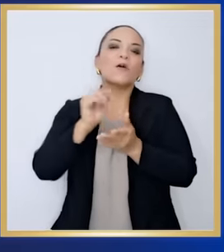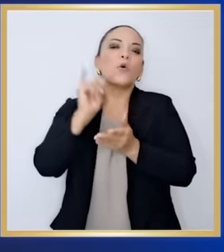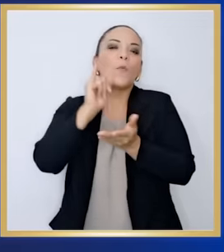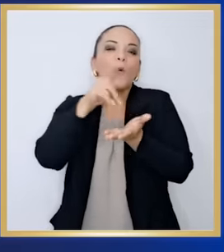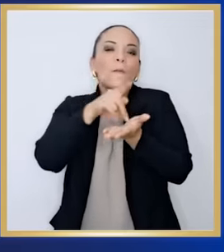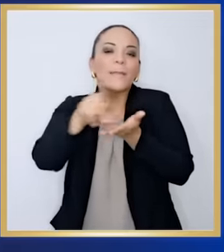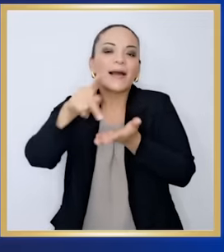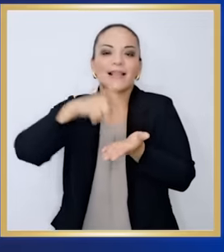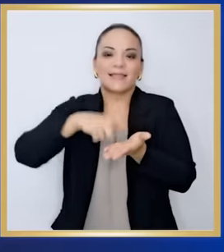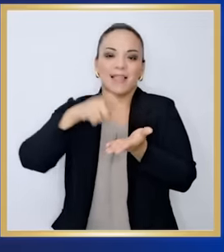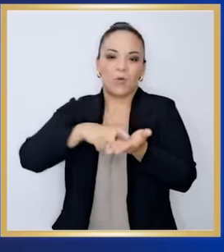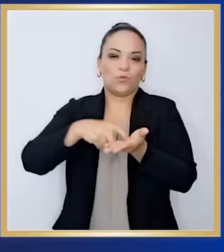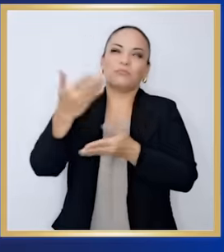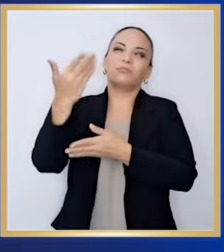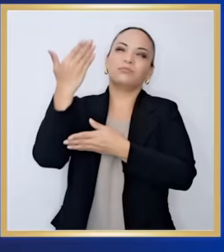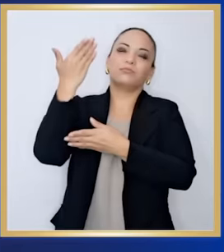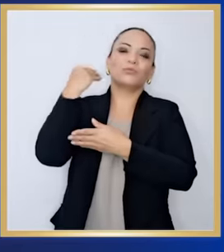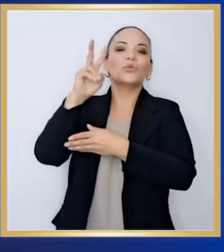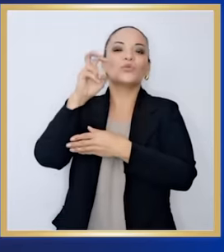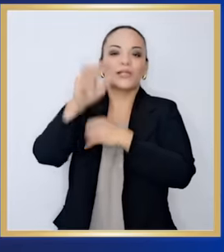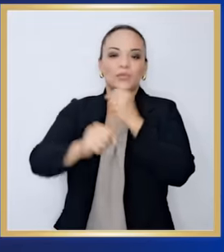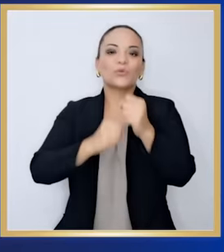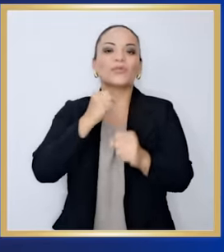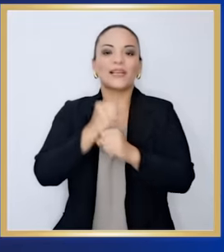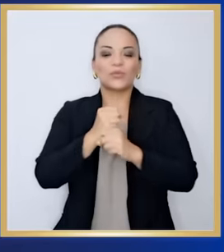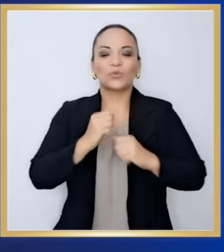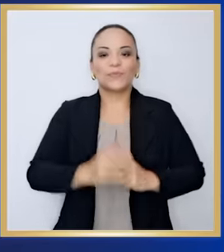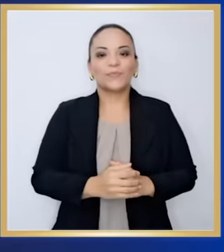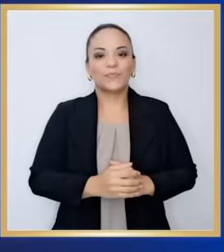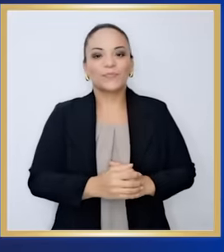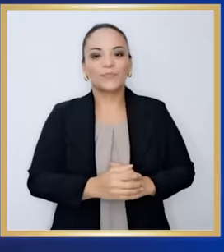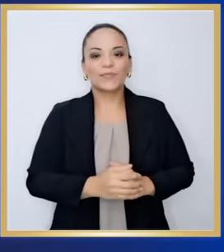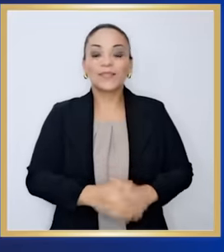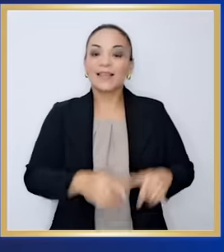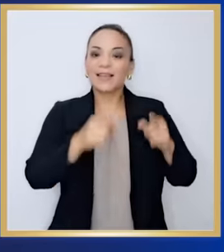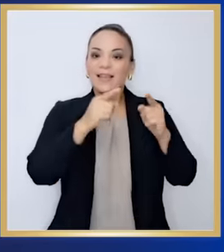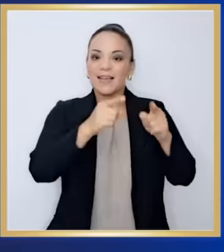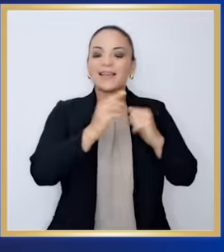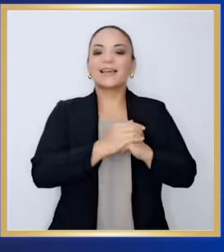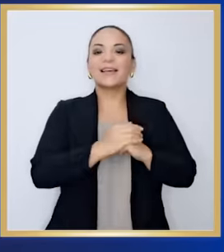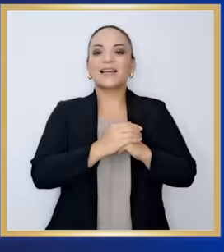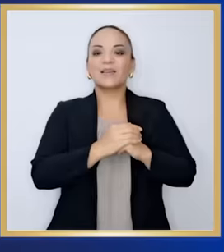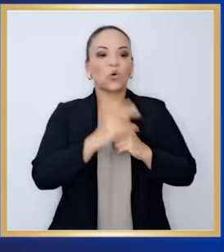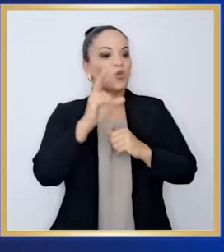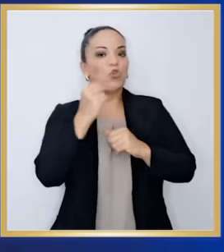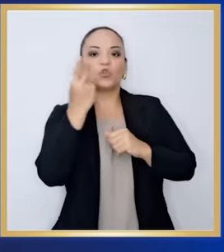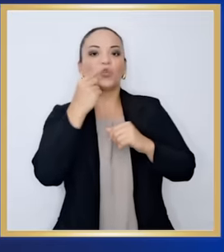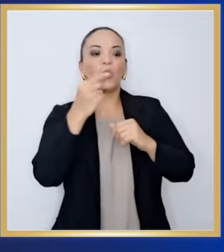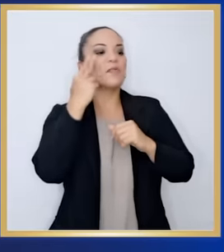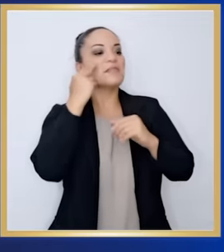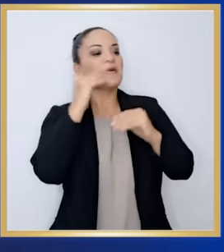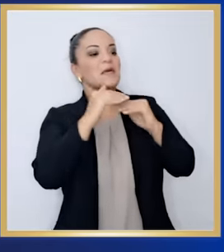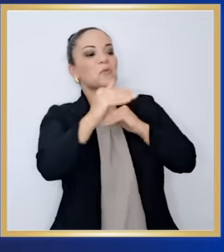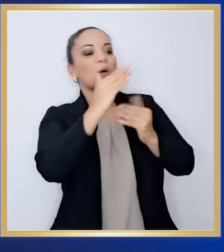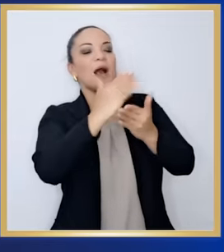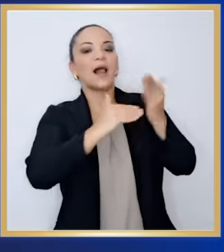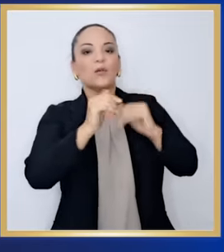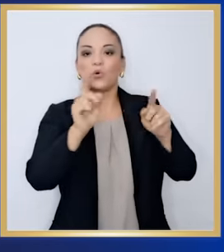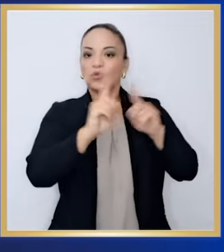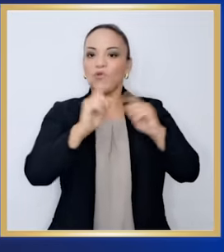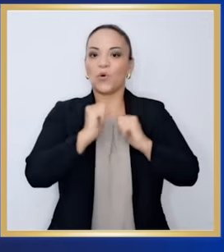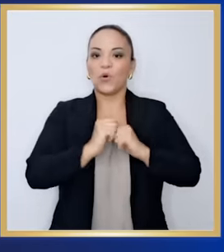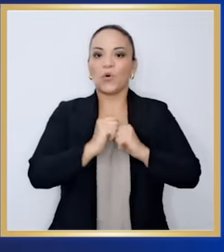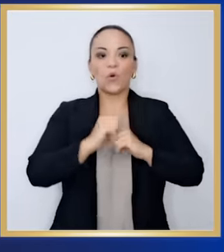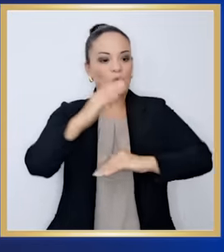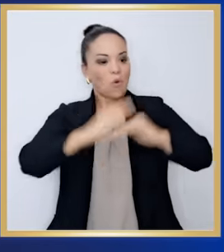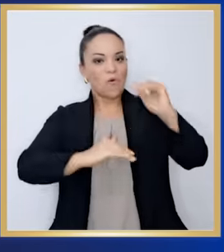pueblo es un abono a la deuda que adquirimos hace 200 años. Solo le van a poner un asaltito por